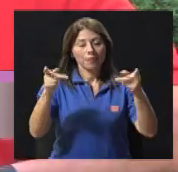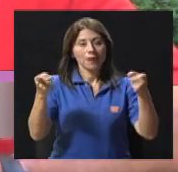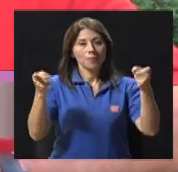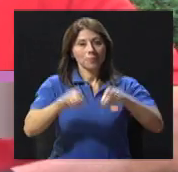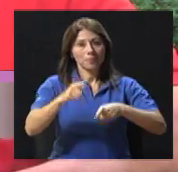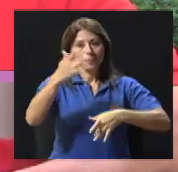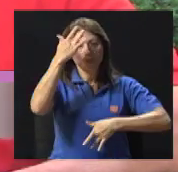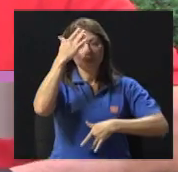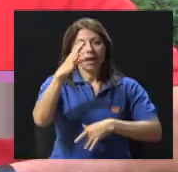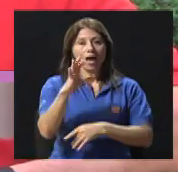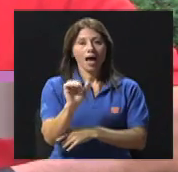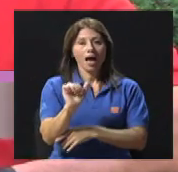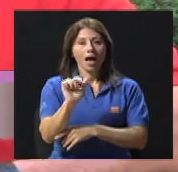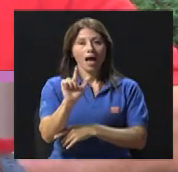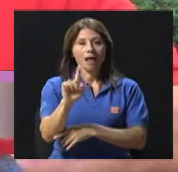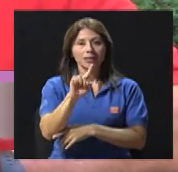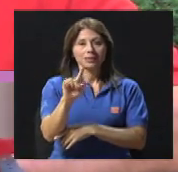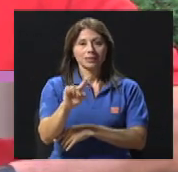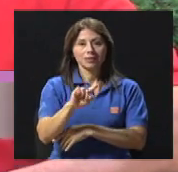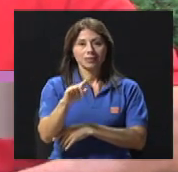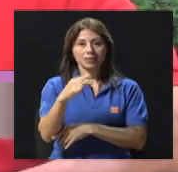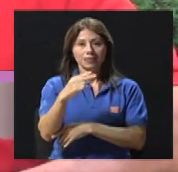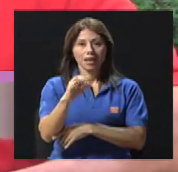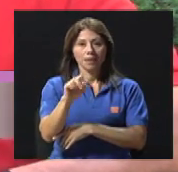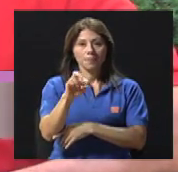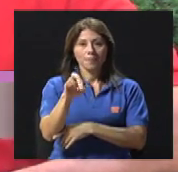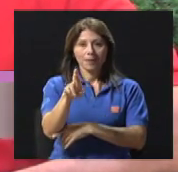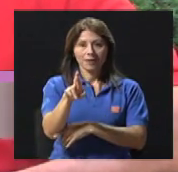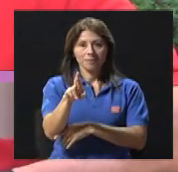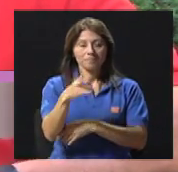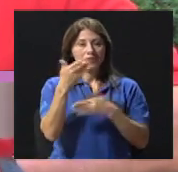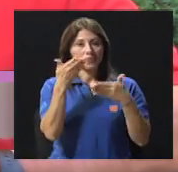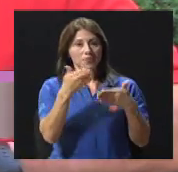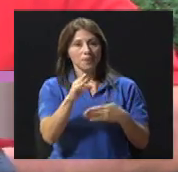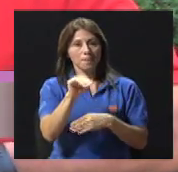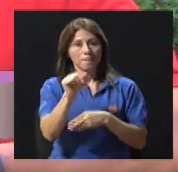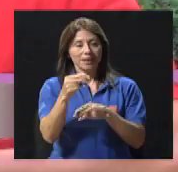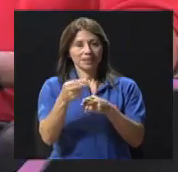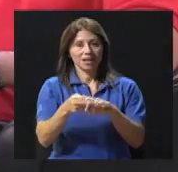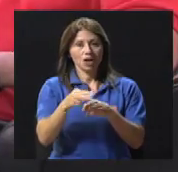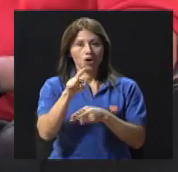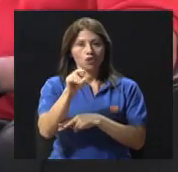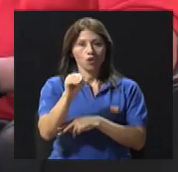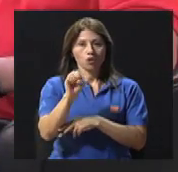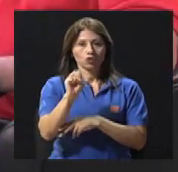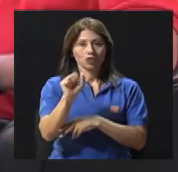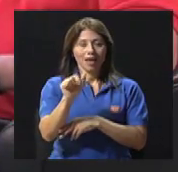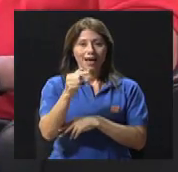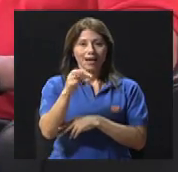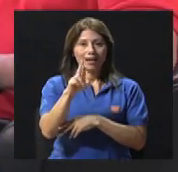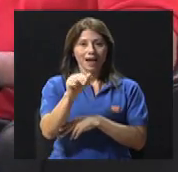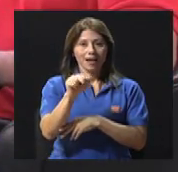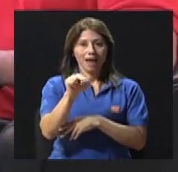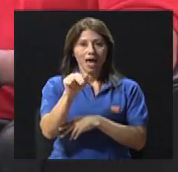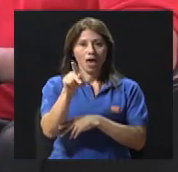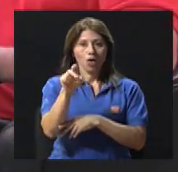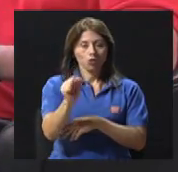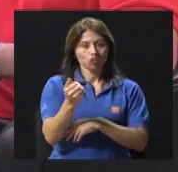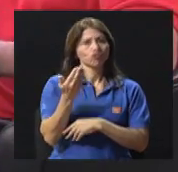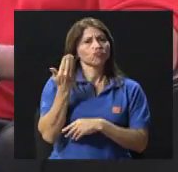Alzheimer, y para esto nos acompaña la Máster Rosa Granado Funk, con quien en el segmento pasado